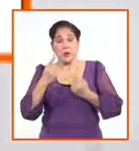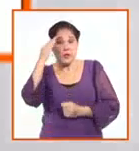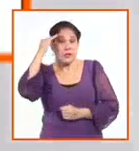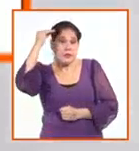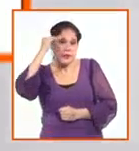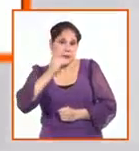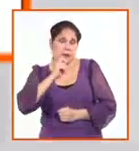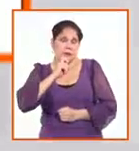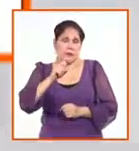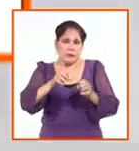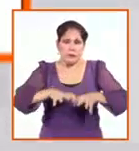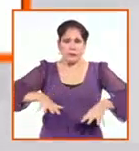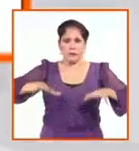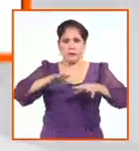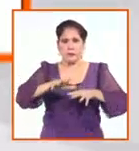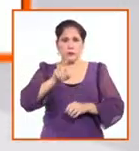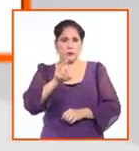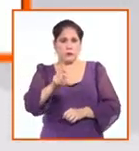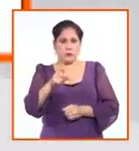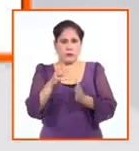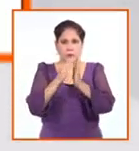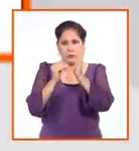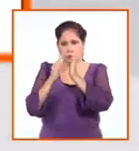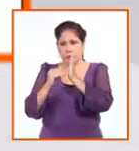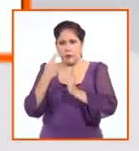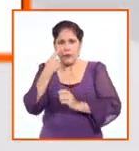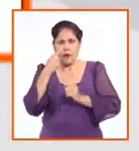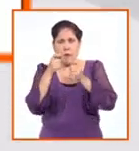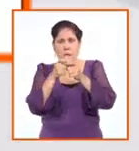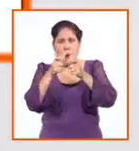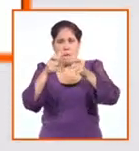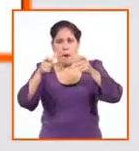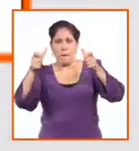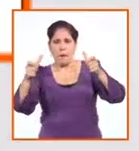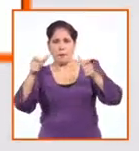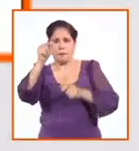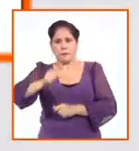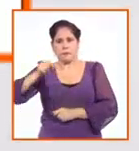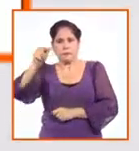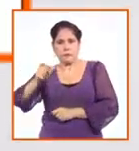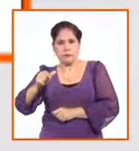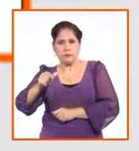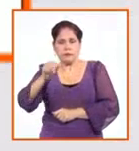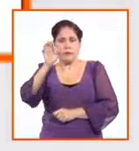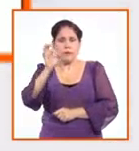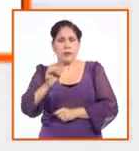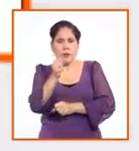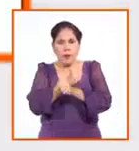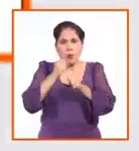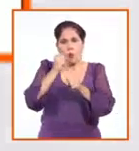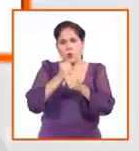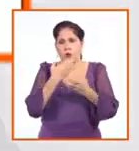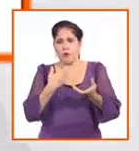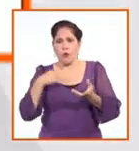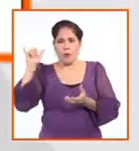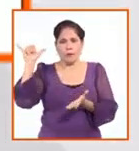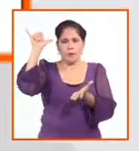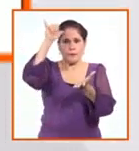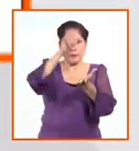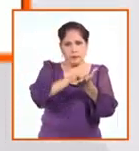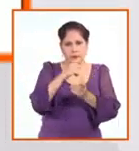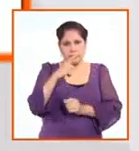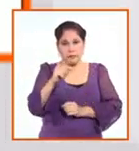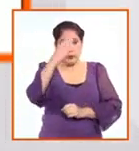Indiscutiblemente, en los últimos tiempos apreciamos un incremento de las personas que, utilizando la vía aérea para salir de Cuba, se